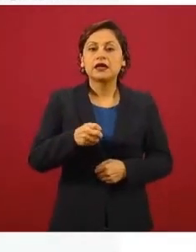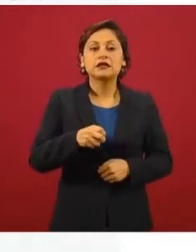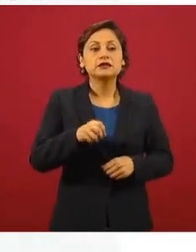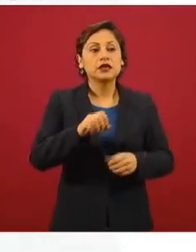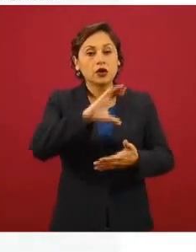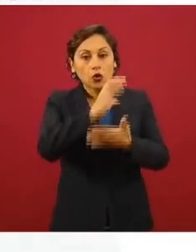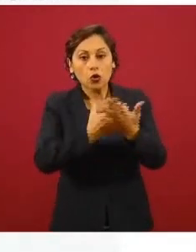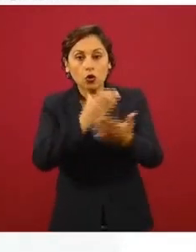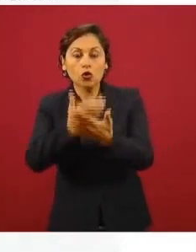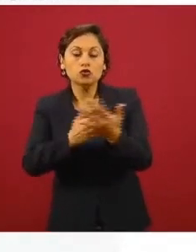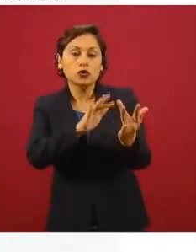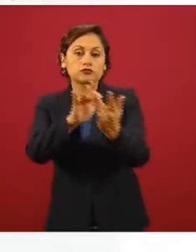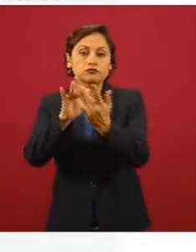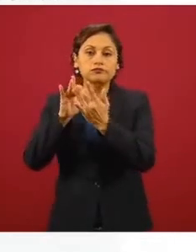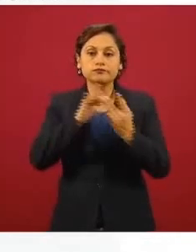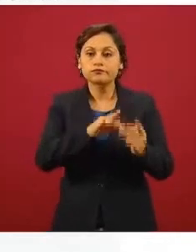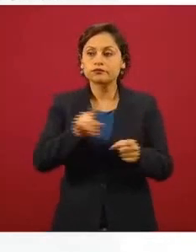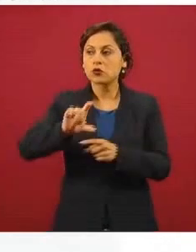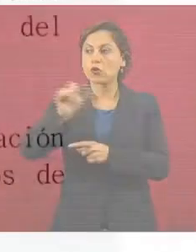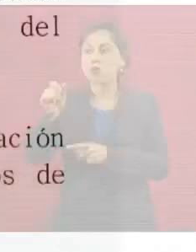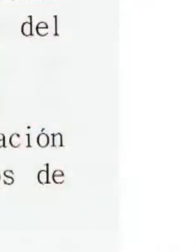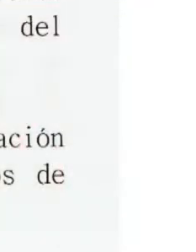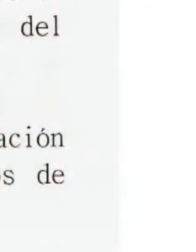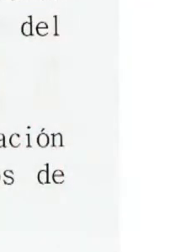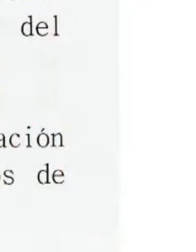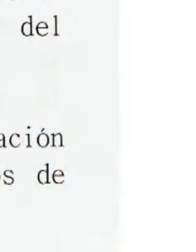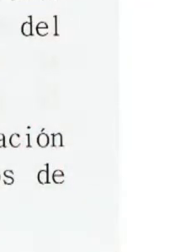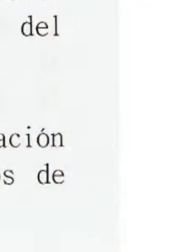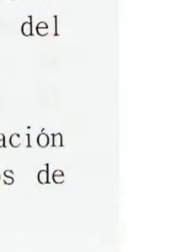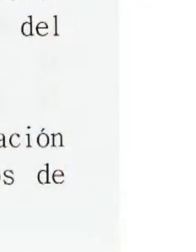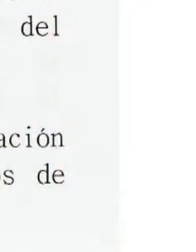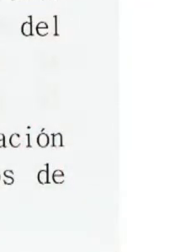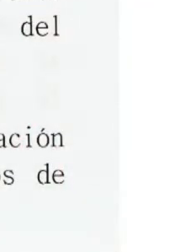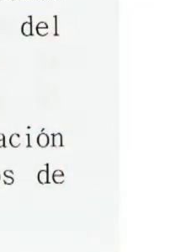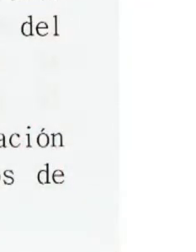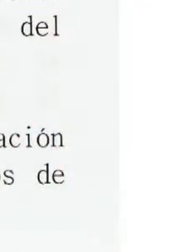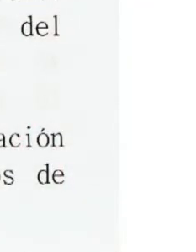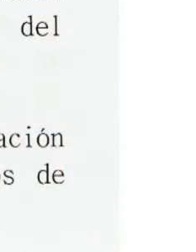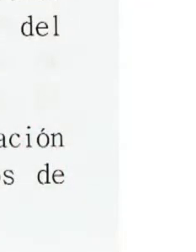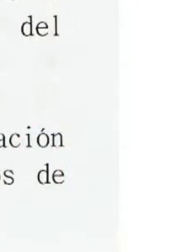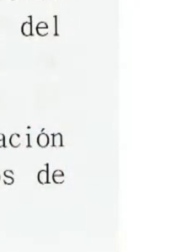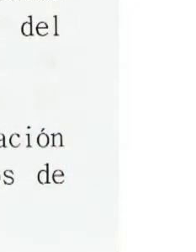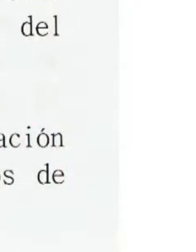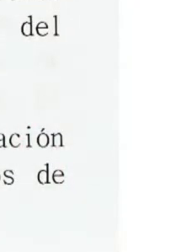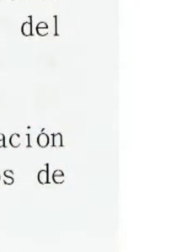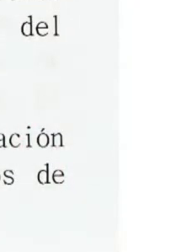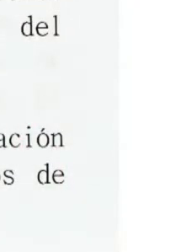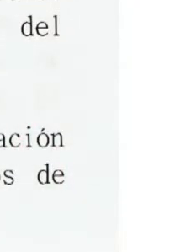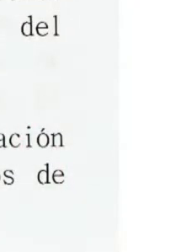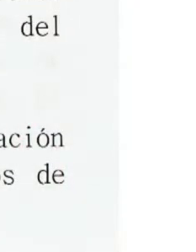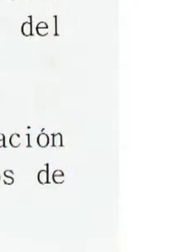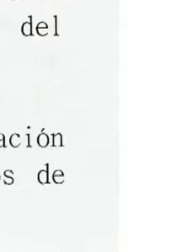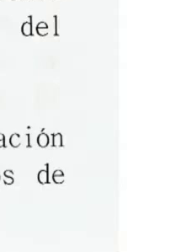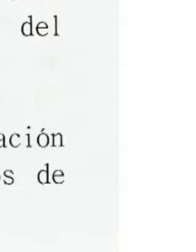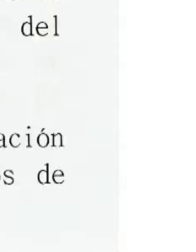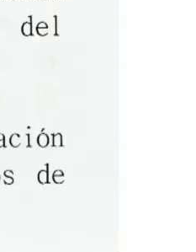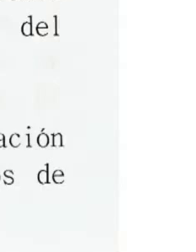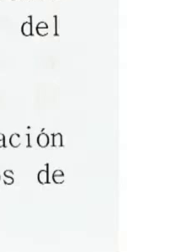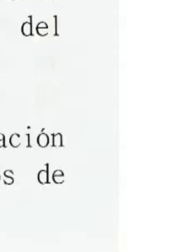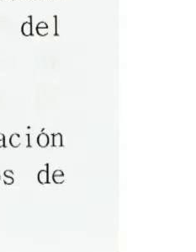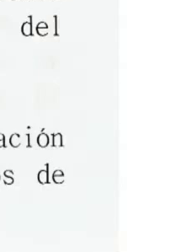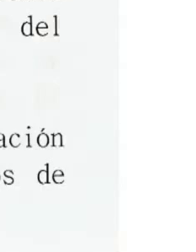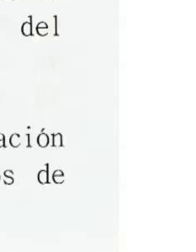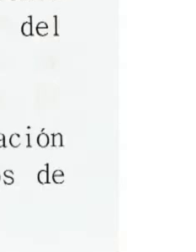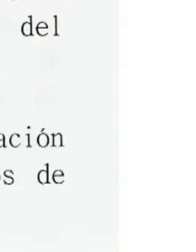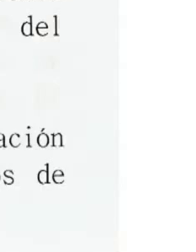influencers y analistas para insistir sobre la destrucción de la economía, de las instituciones democráticas y el autoritarismo político del gobierno